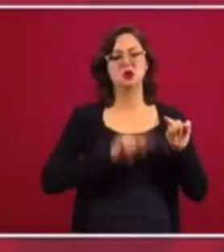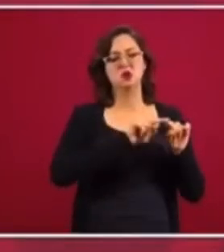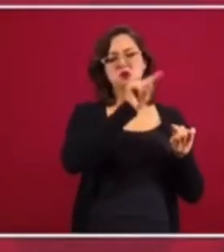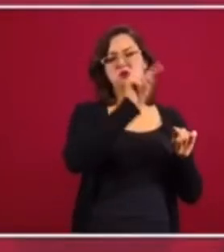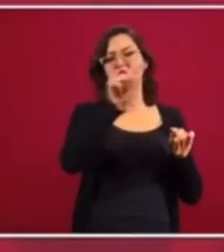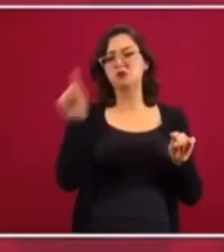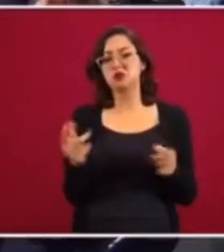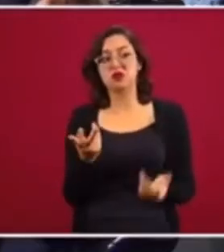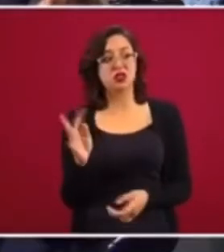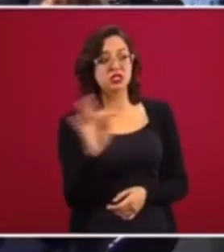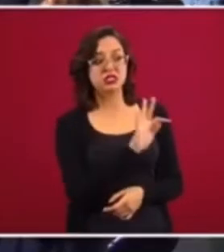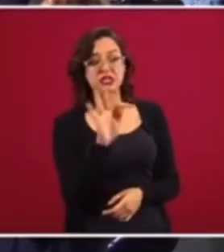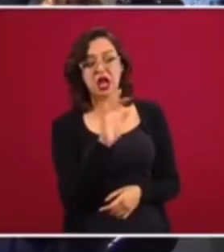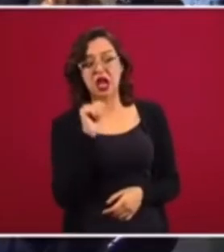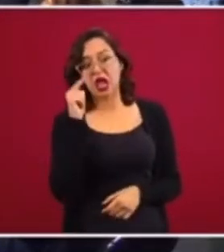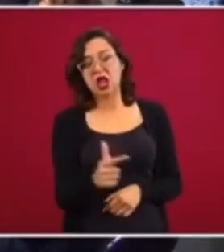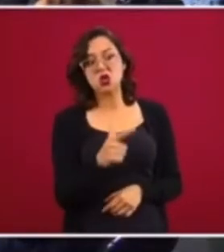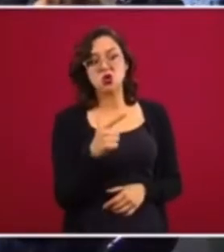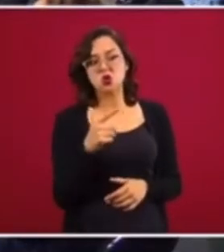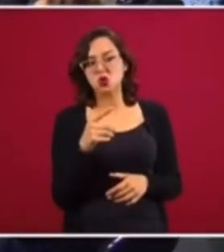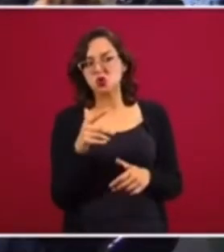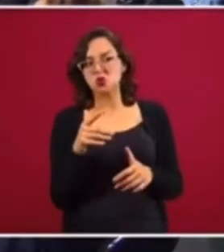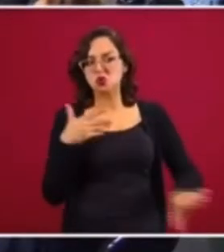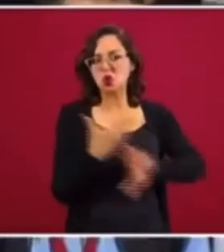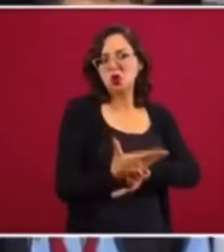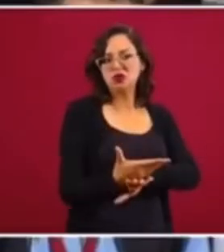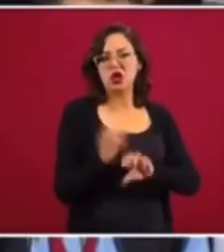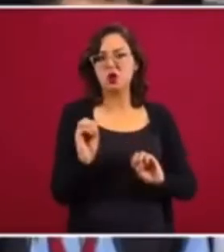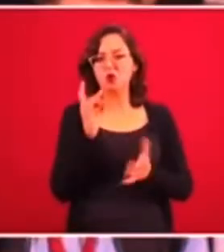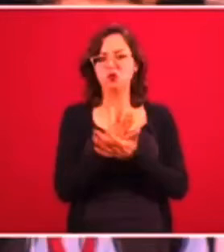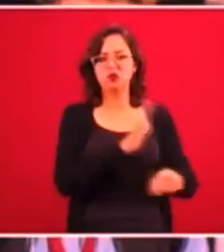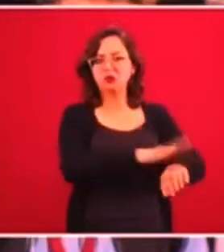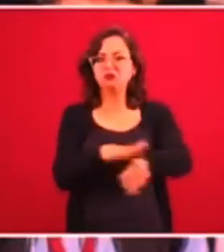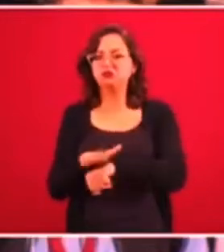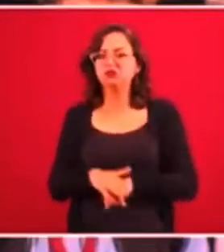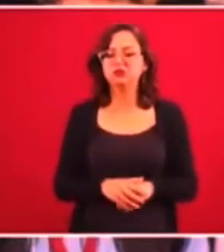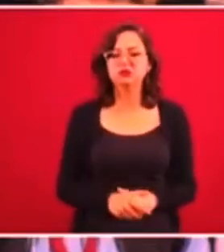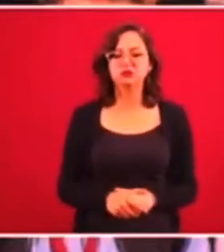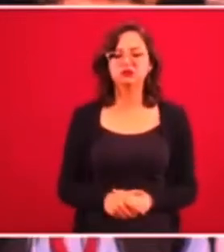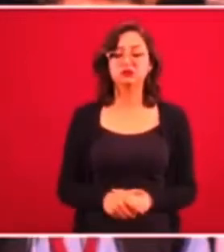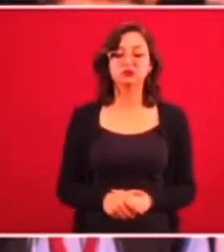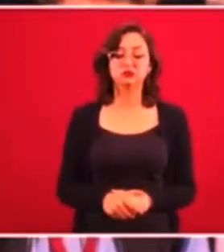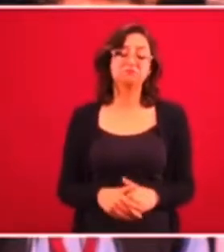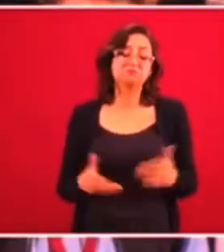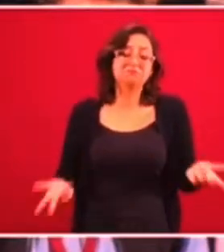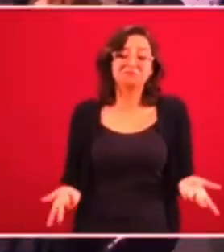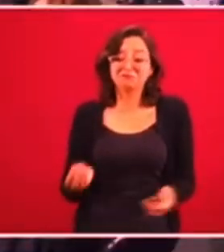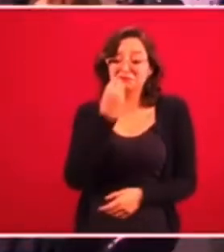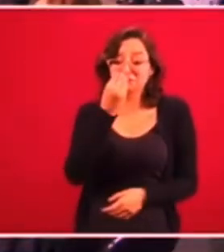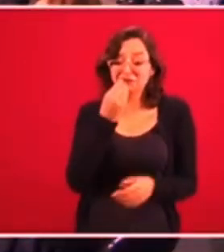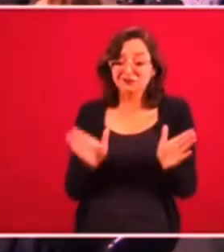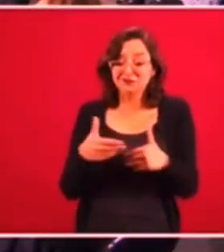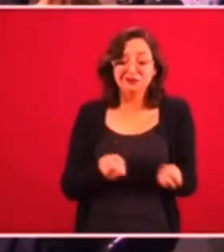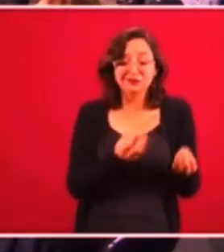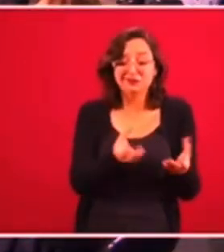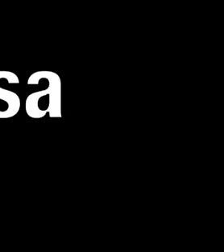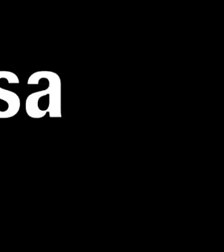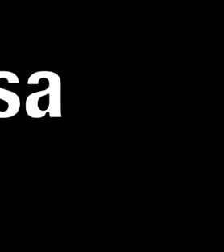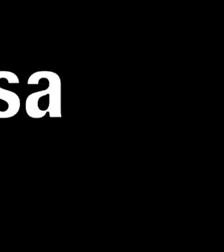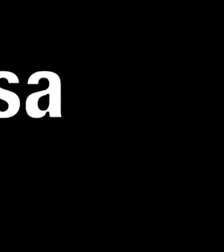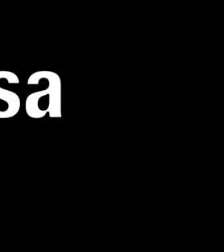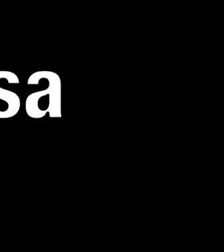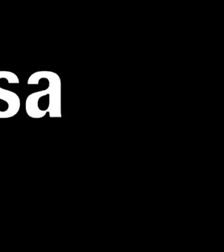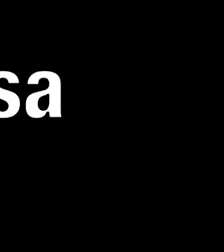¿Ha pensado en emprender alguna acción que tenga que ver con cuestión de seguridad, o solamente hay llamados que ha hecho? No, es algo que se da, no se puede evitar.